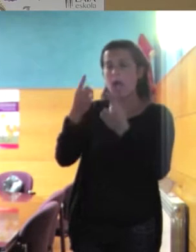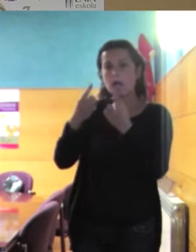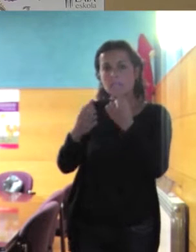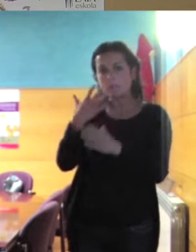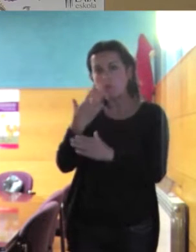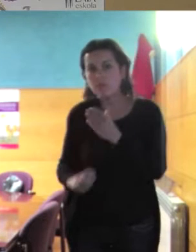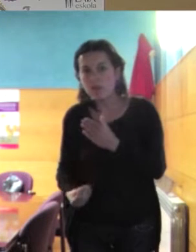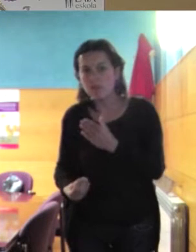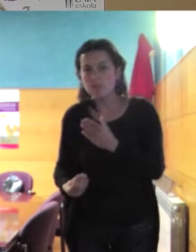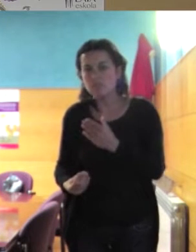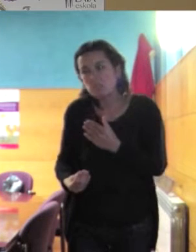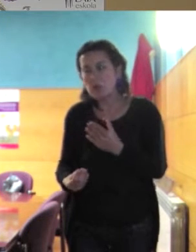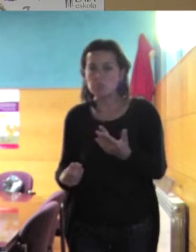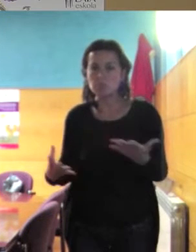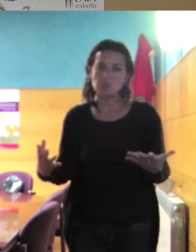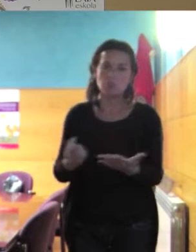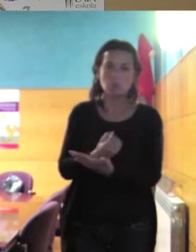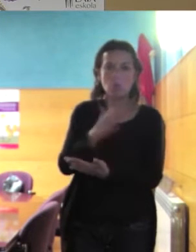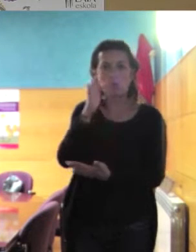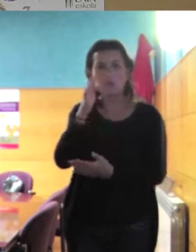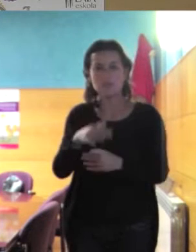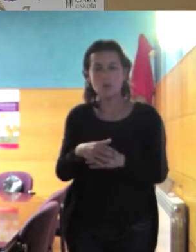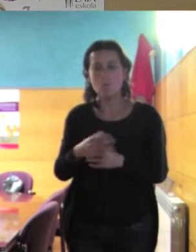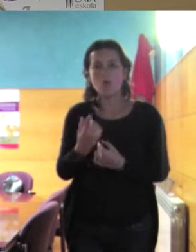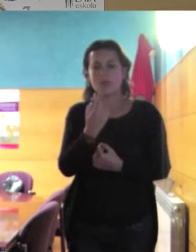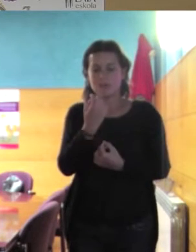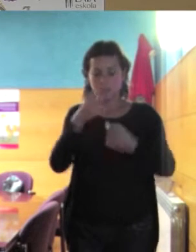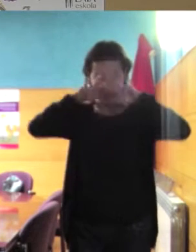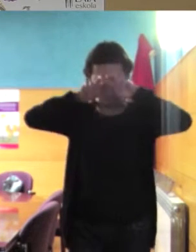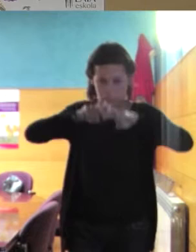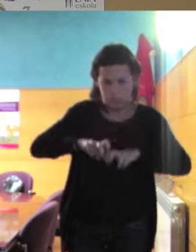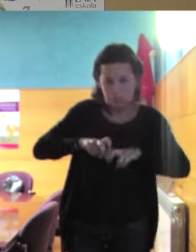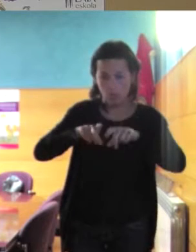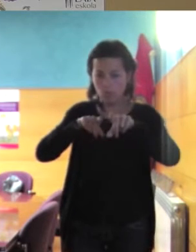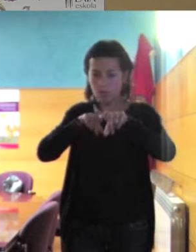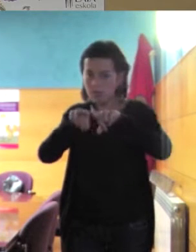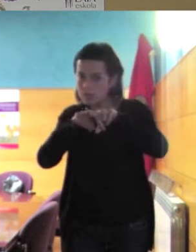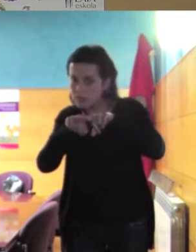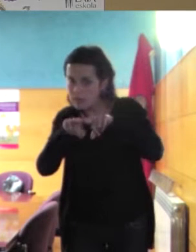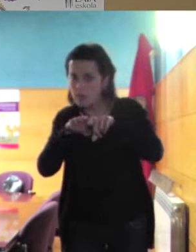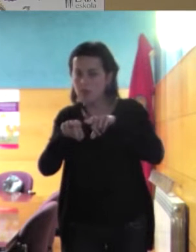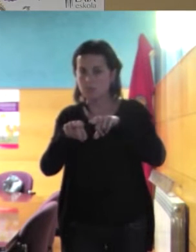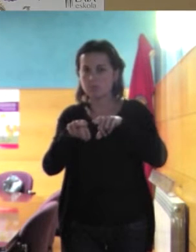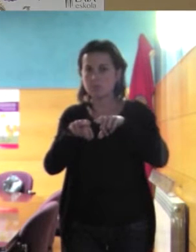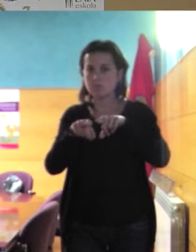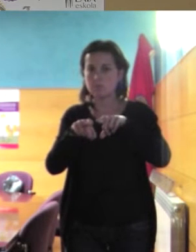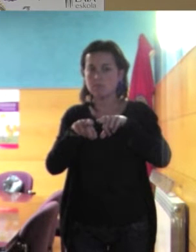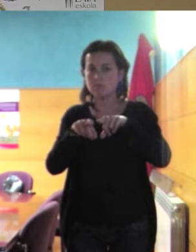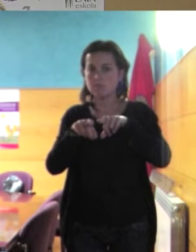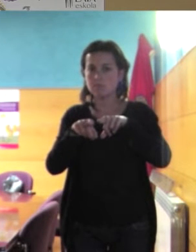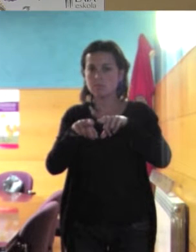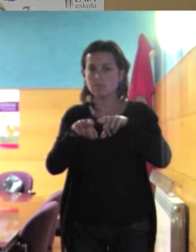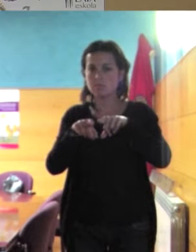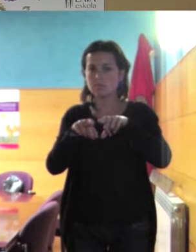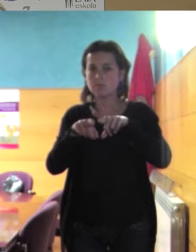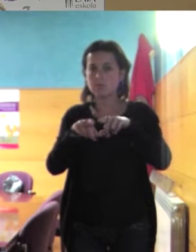relativismo, perder la actitud analítica y la actitud crítica y, bueno, y